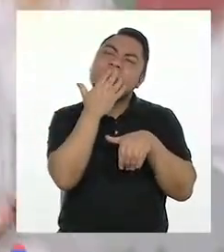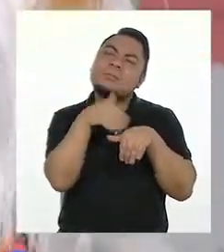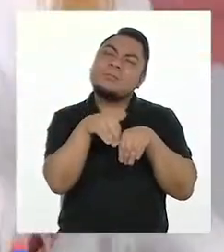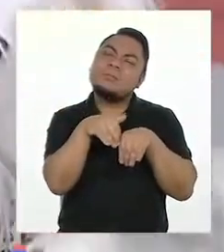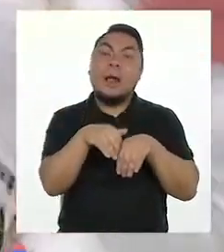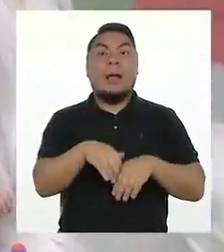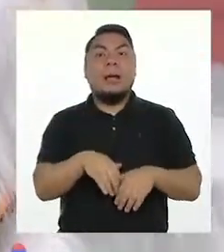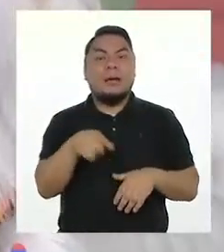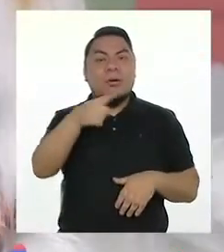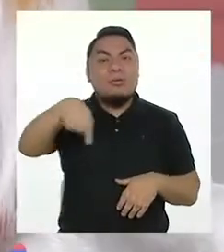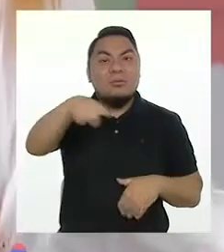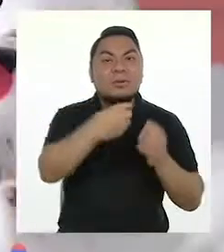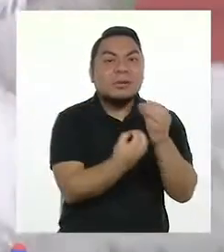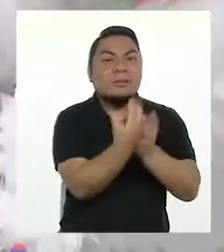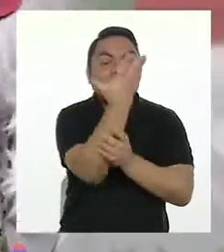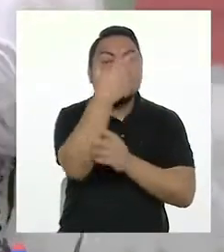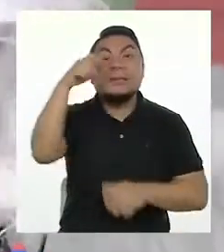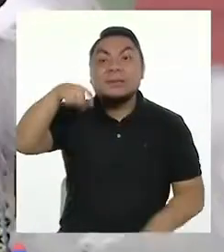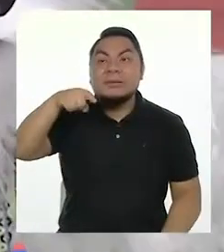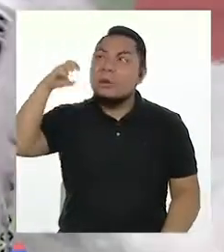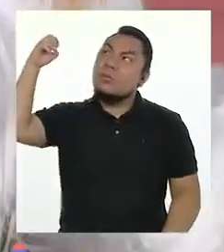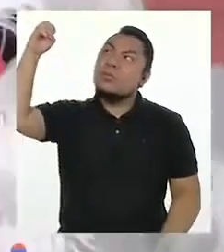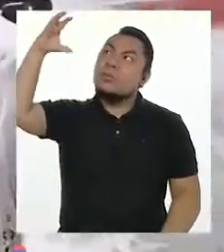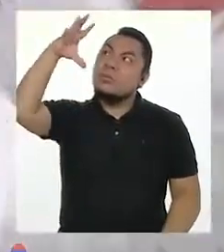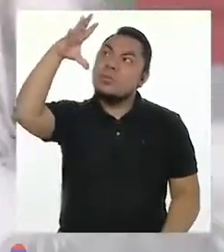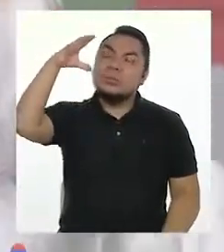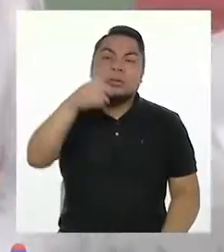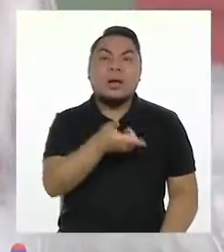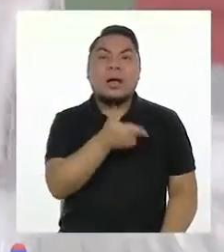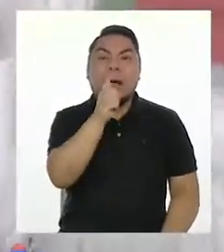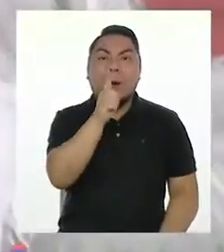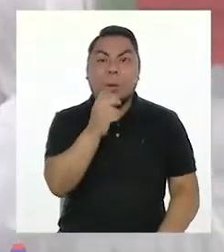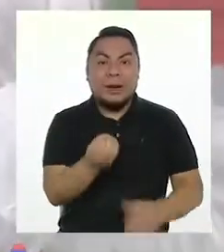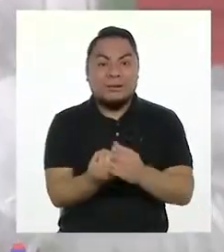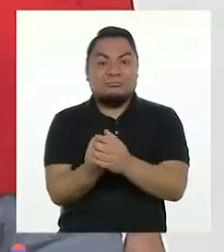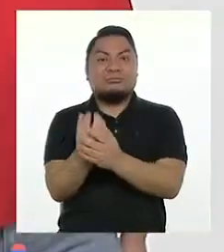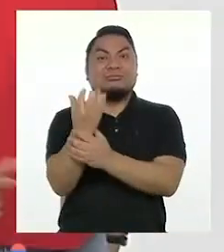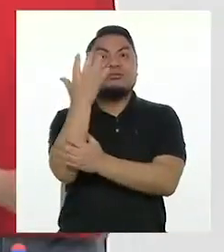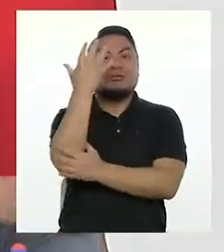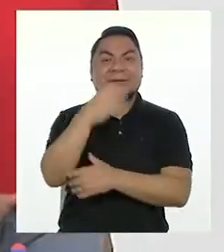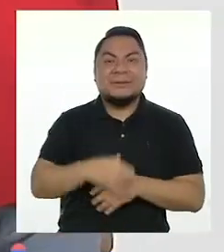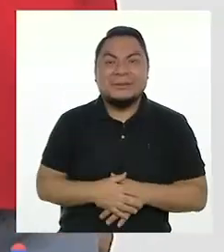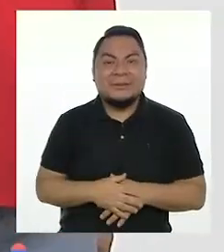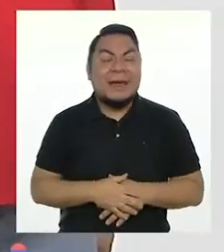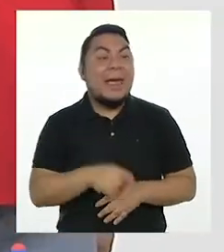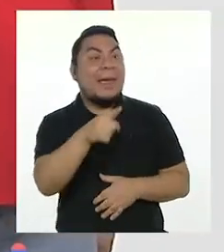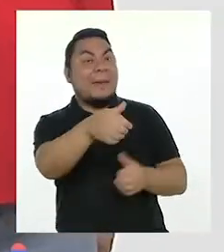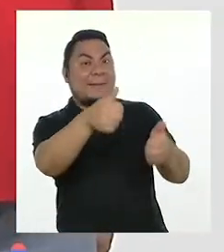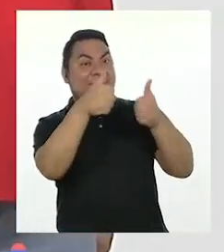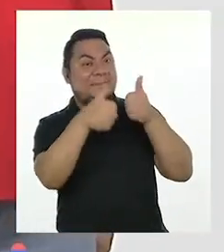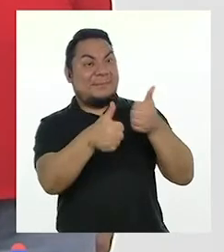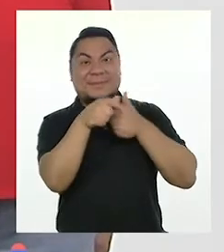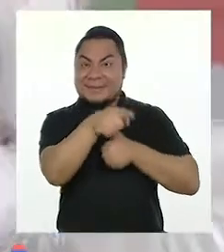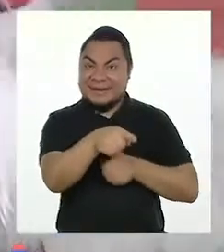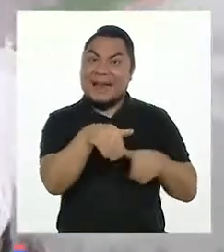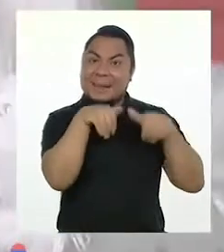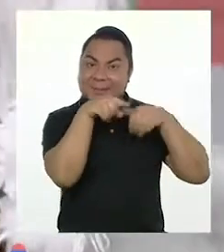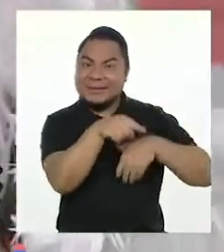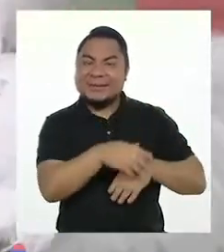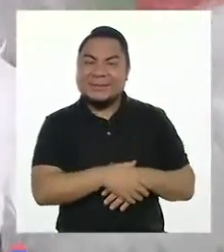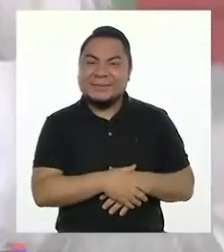Todas las plantas necesitan luz y agua para crecer. Muy bien, Chancay.